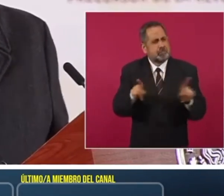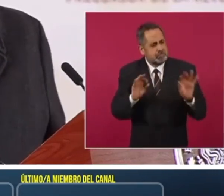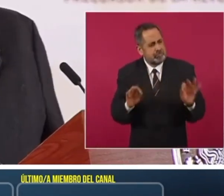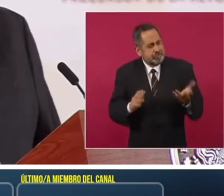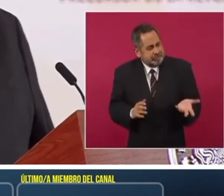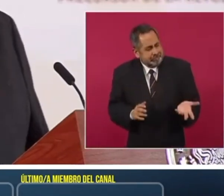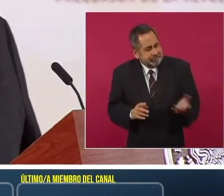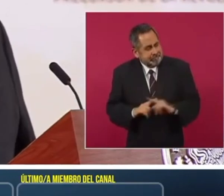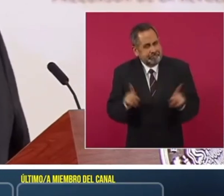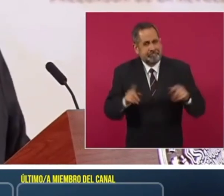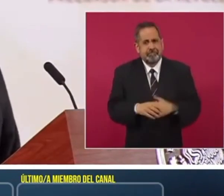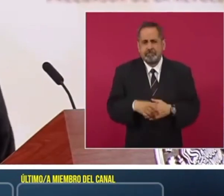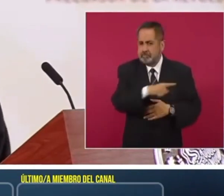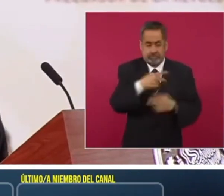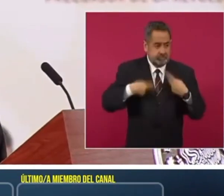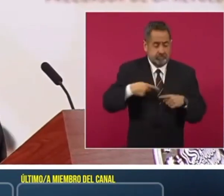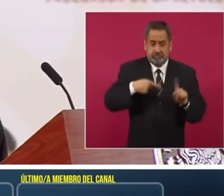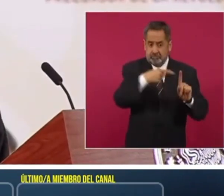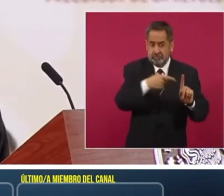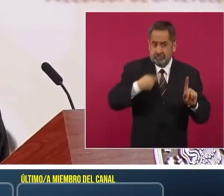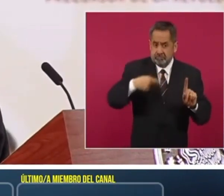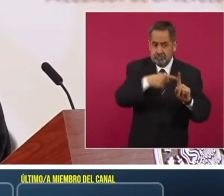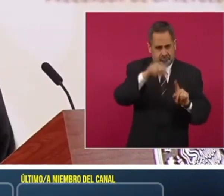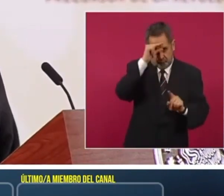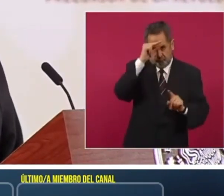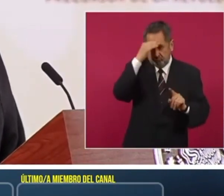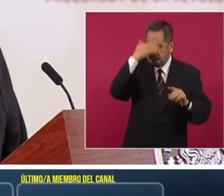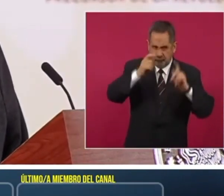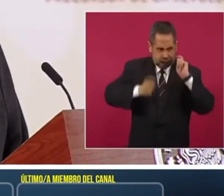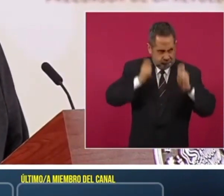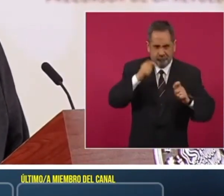Además, es una gente preparada,